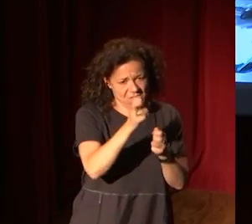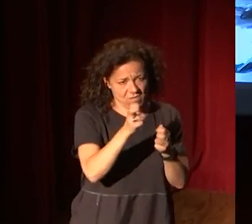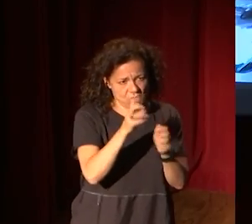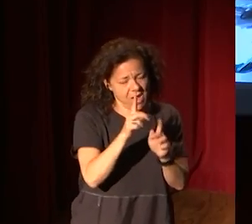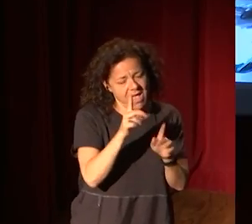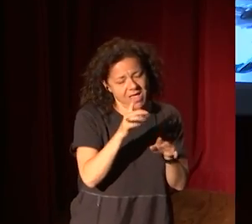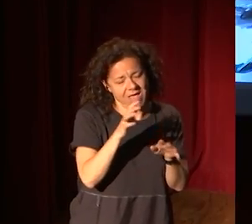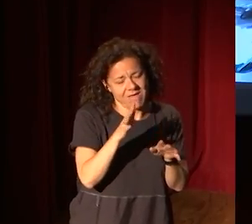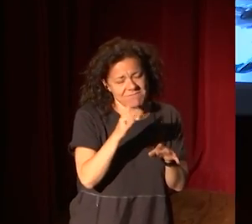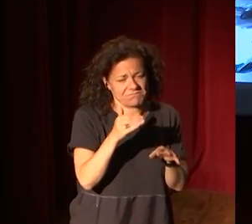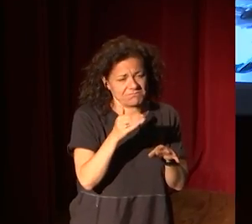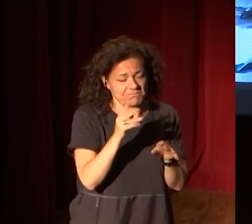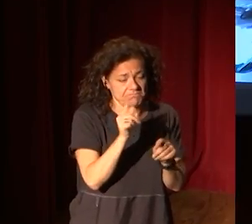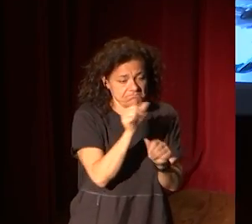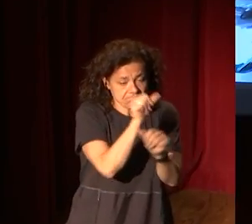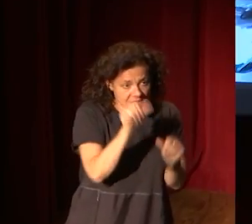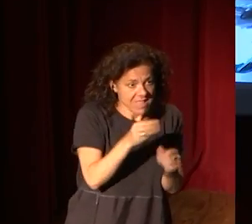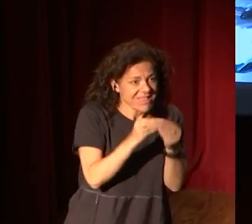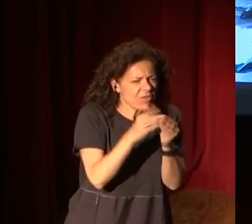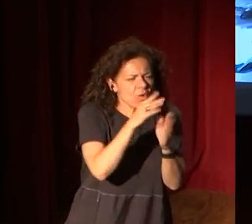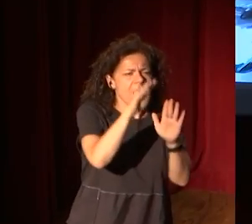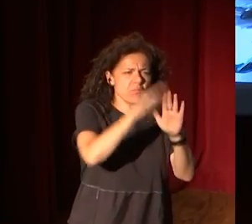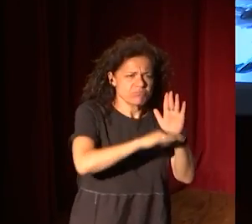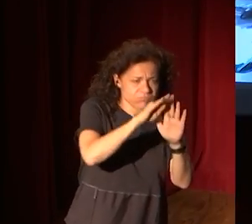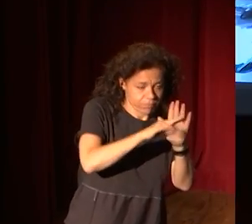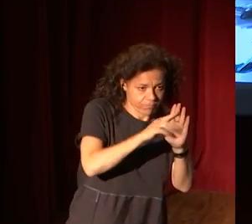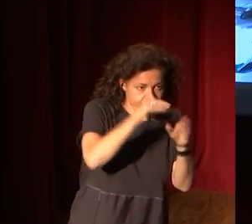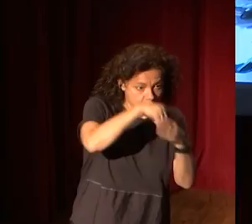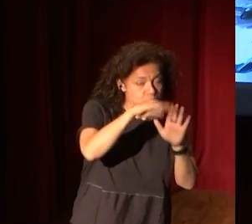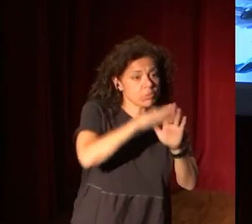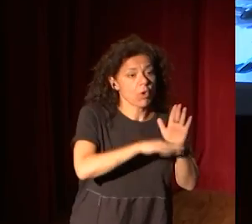llevar a cabo una programación informática.